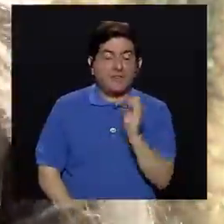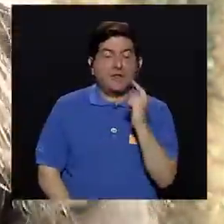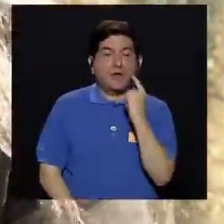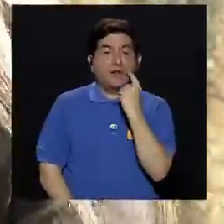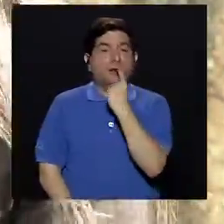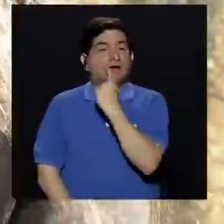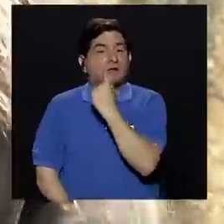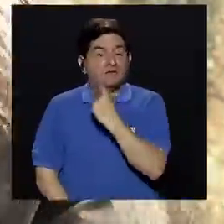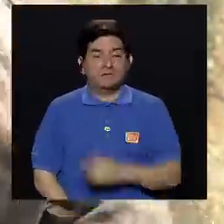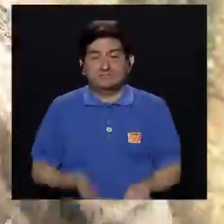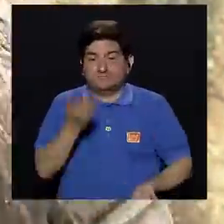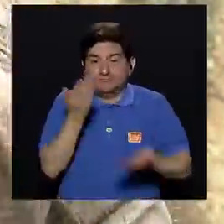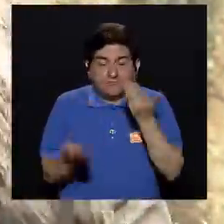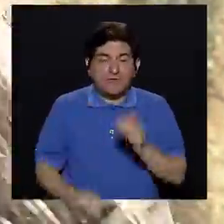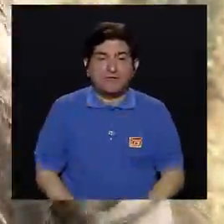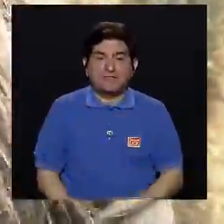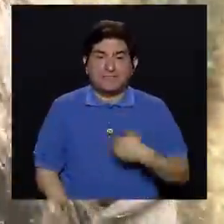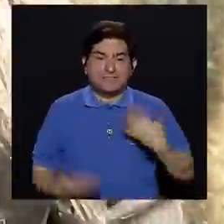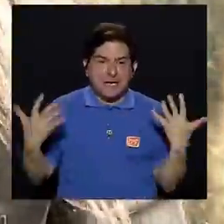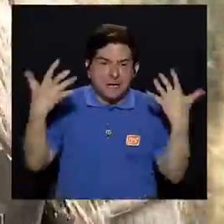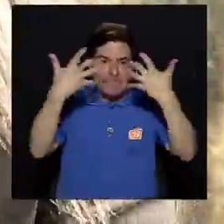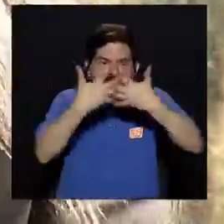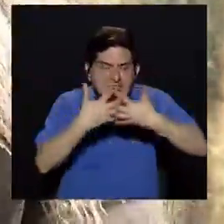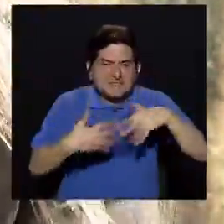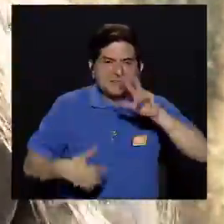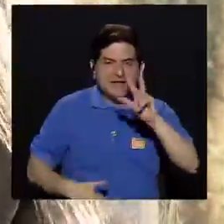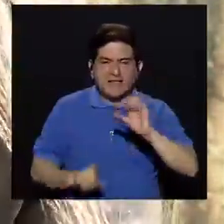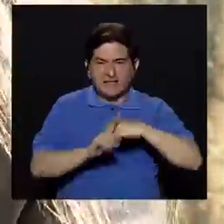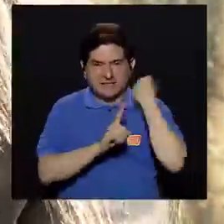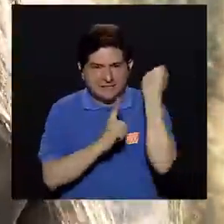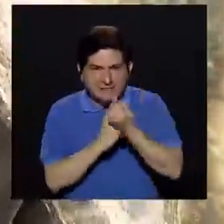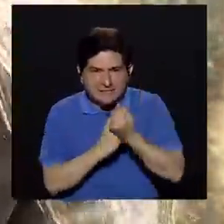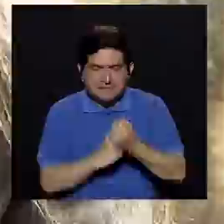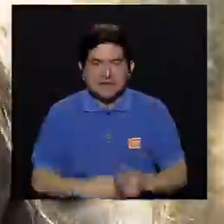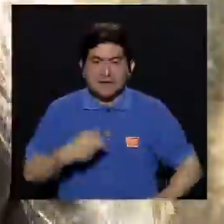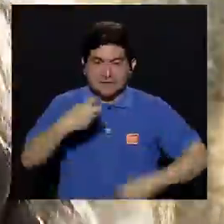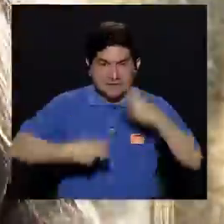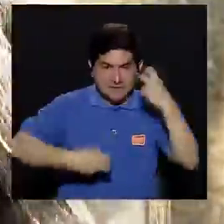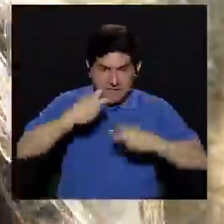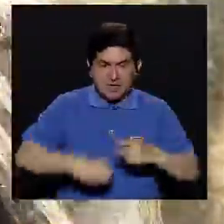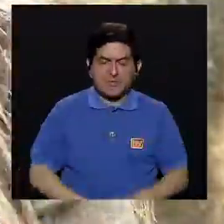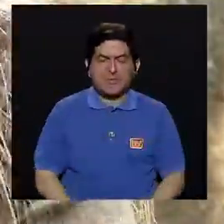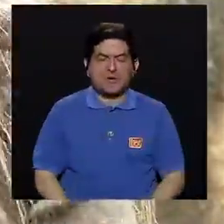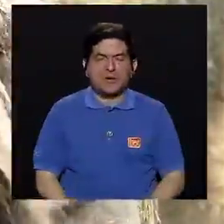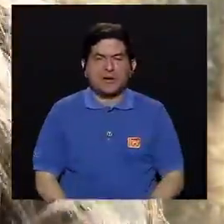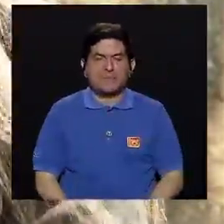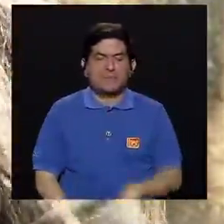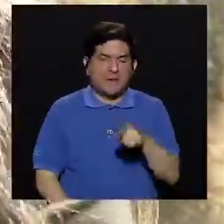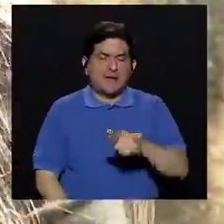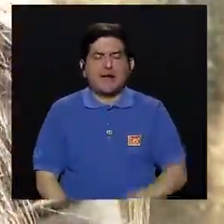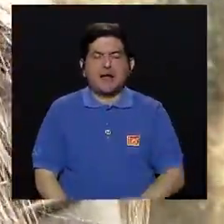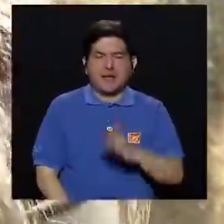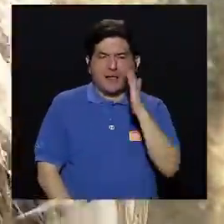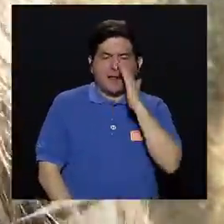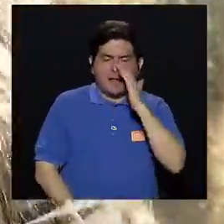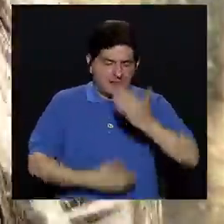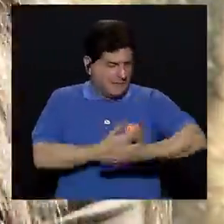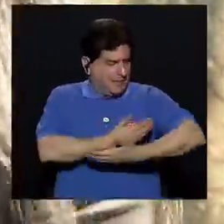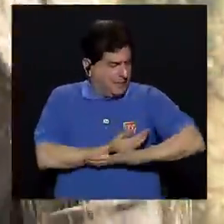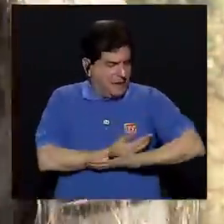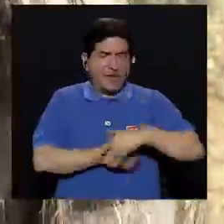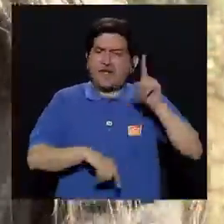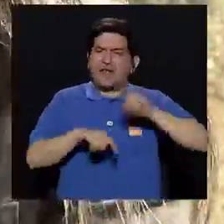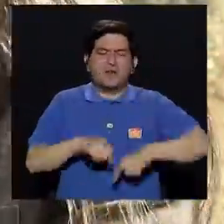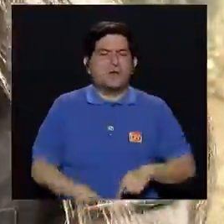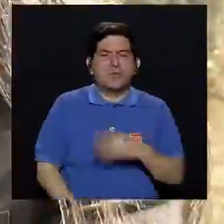como un ejemplo, que tengamos combinadas las tres estructuras, el problema es que cuando la madre se lo pone en el pecho, el niño no